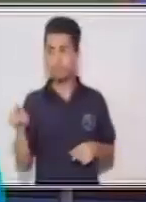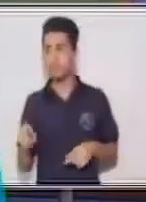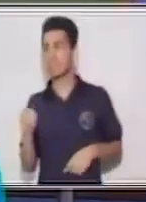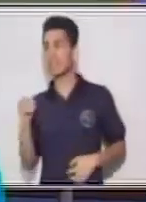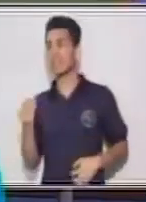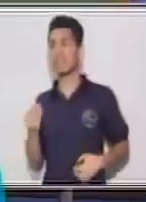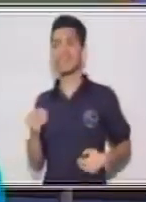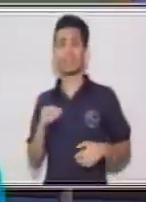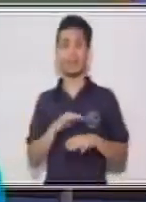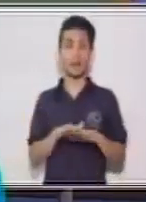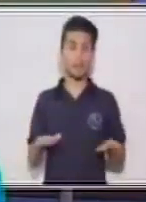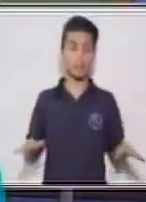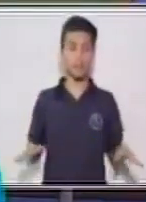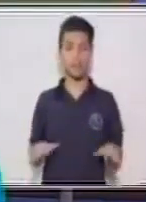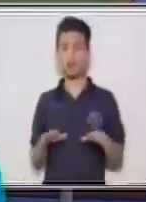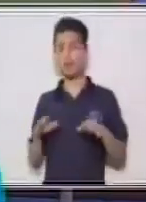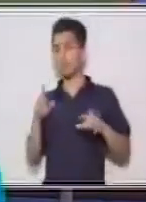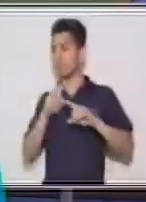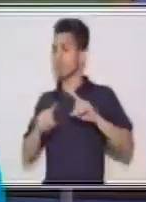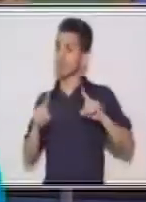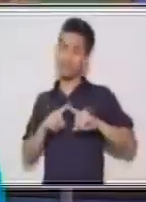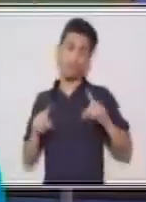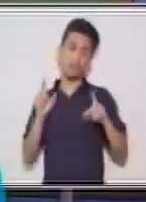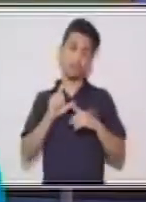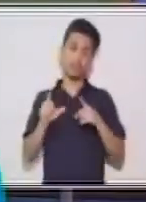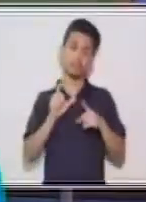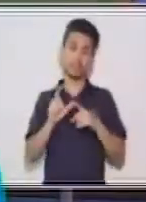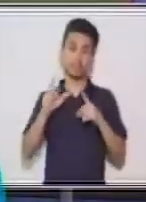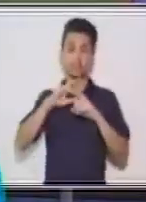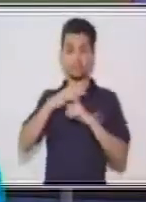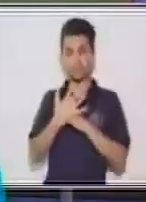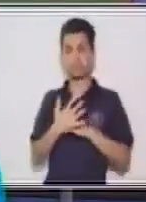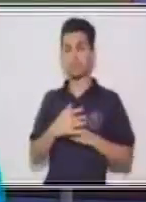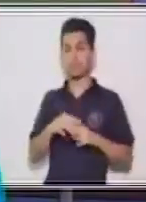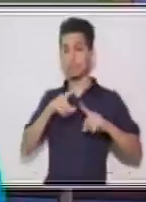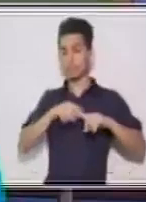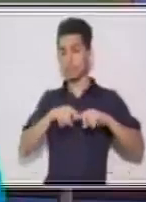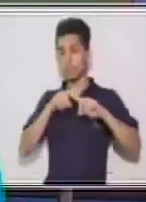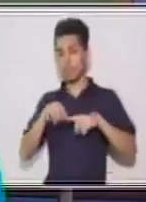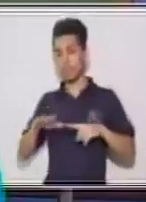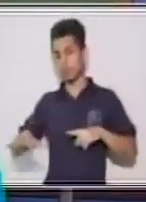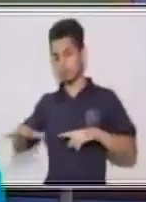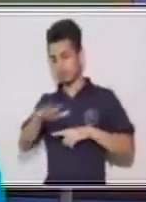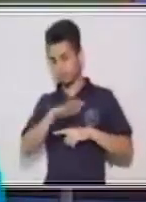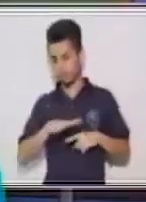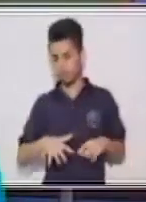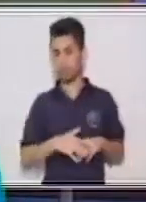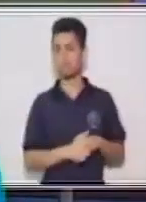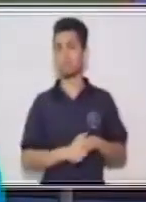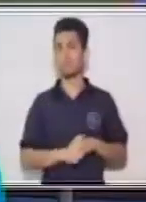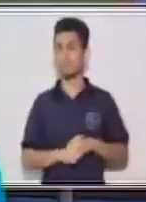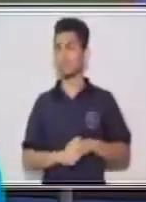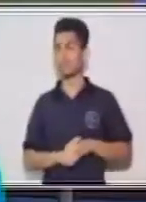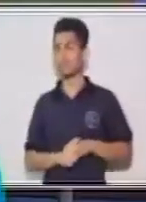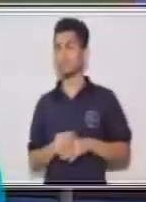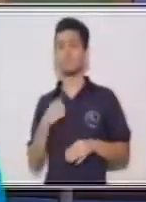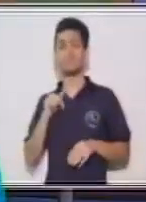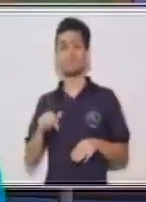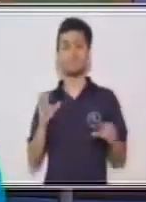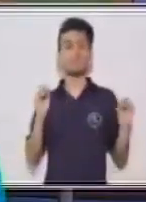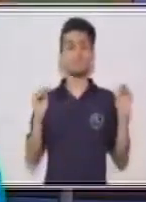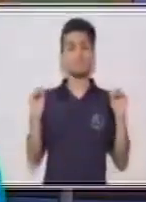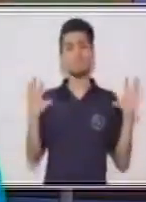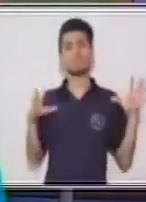terminado o diferentes cuestiones y situaciones, dependiendo su contexto. ¿Qué es lo que estamos hablando acá?